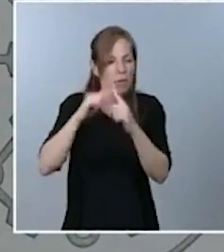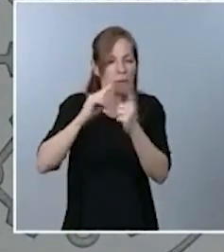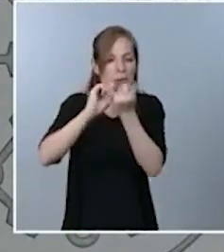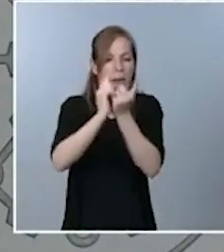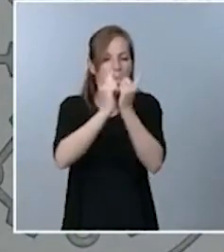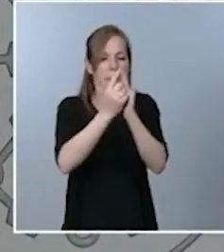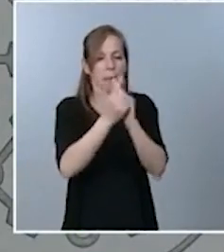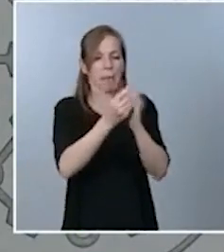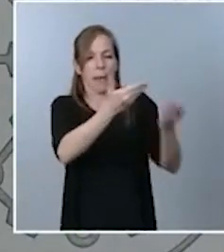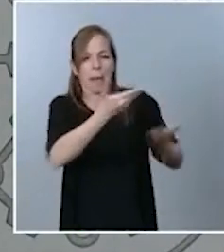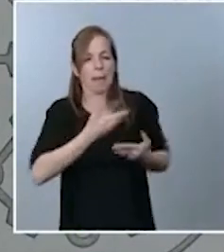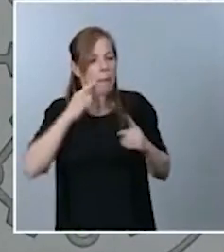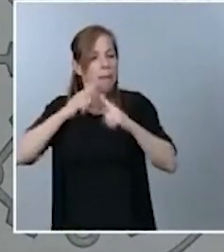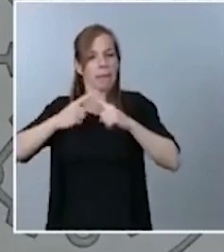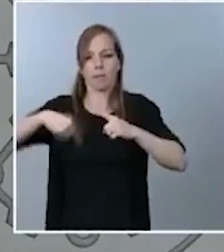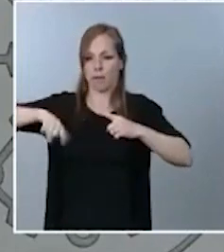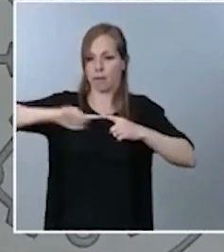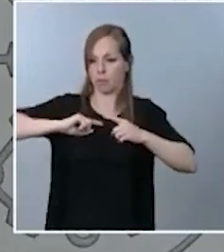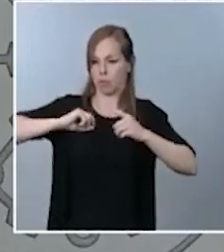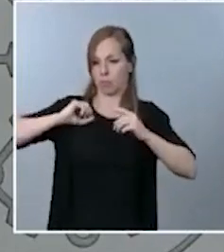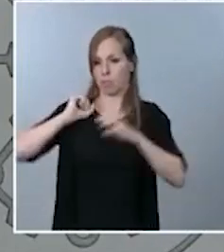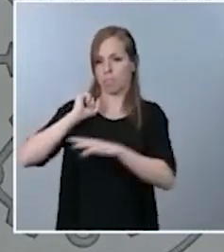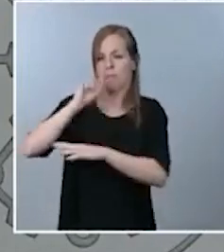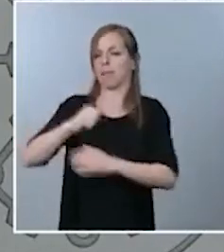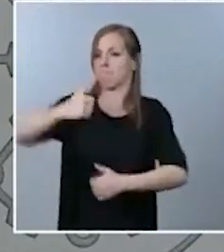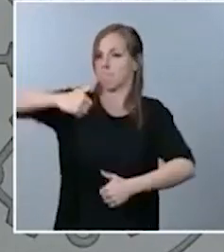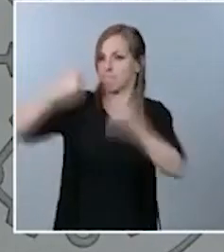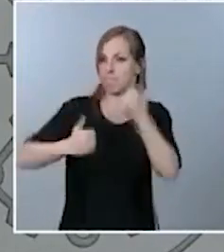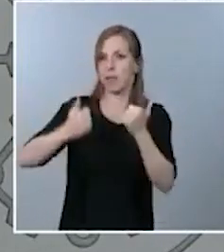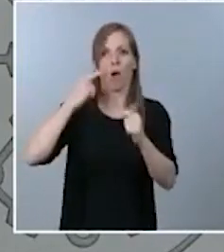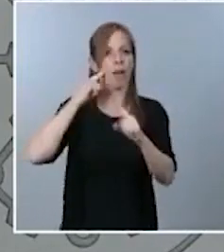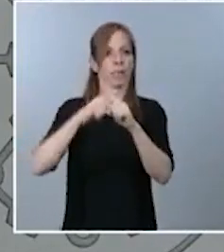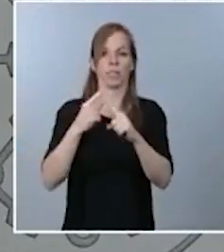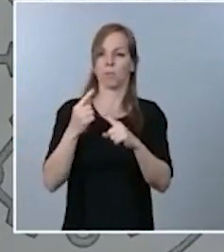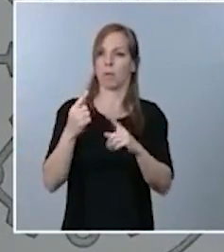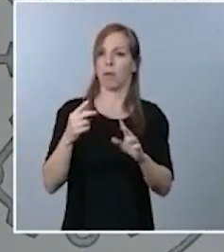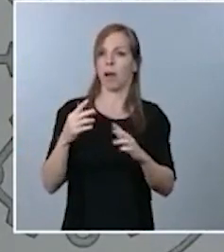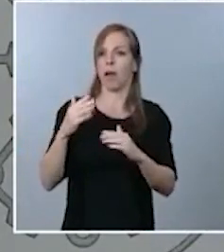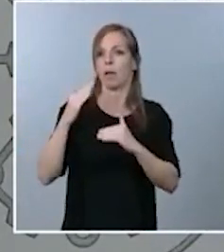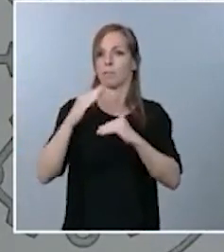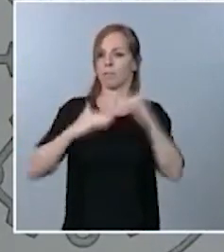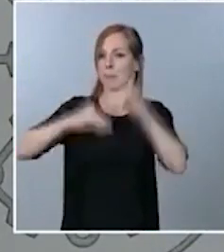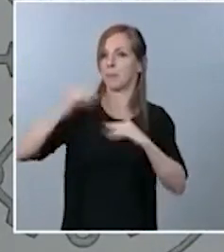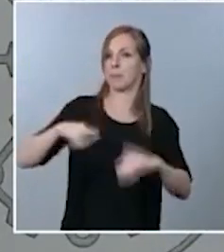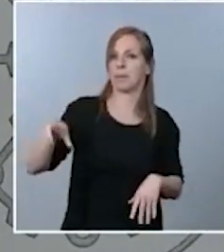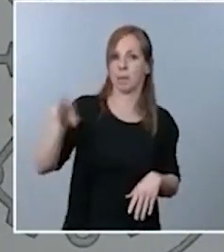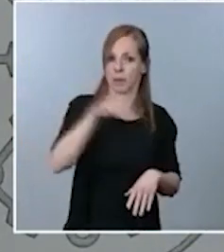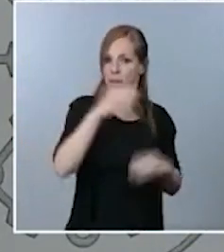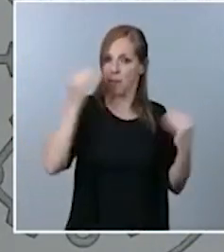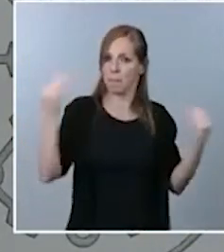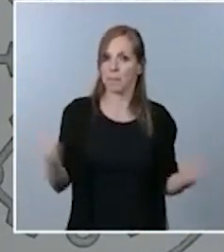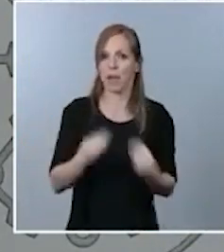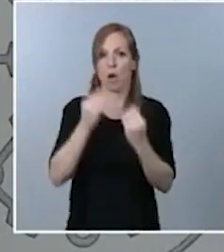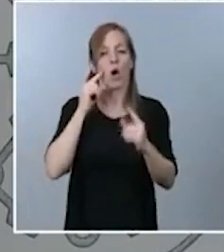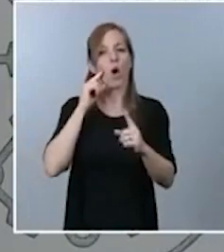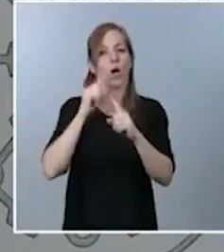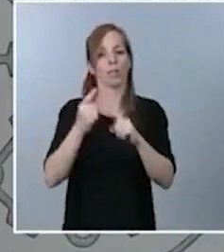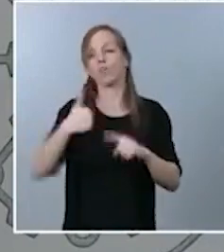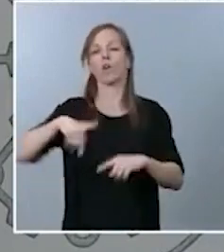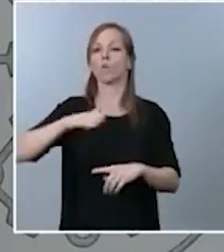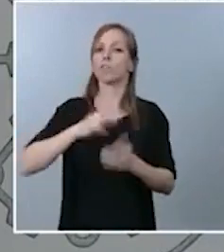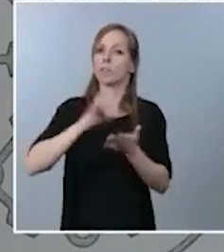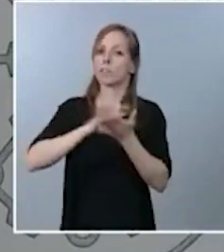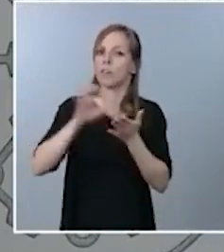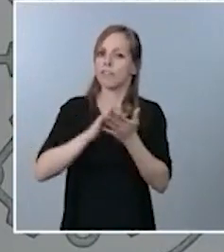competitivos, para recuperarnos a la mayor brevedad posible y, sobre todo, para que nuestros servicios sanitarios puedan atender sin